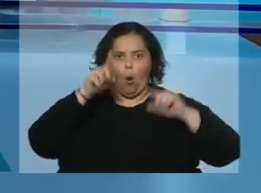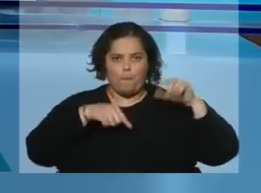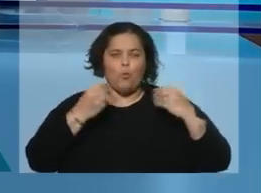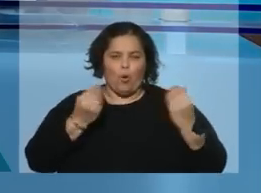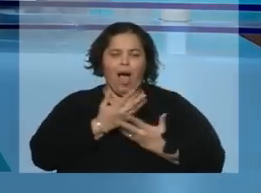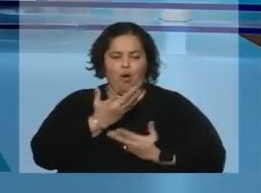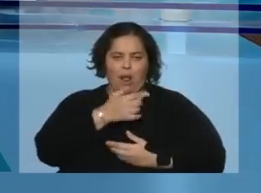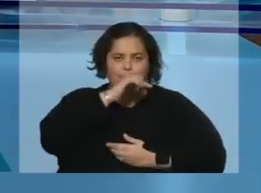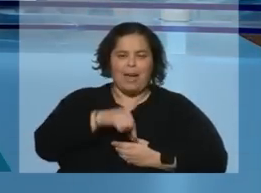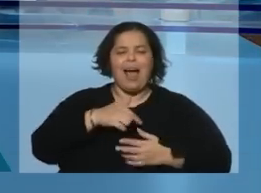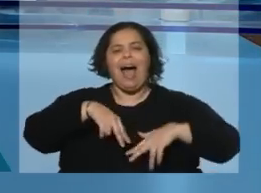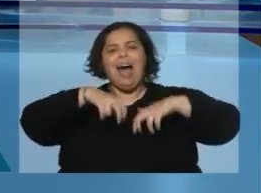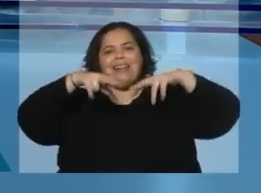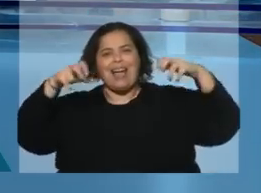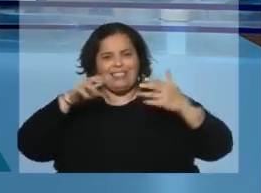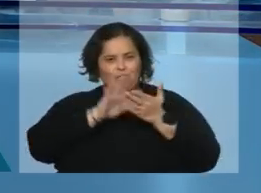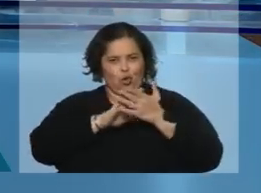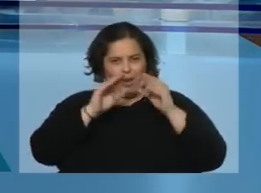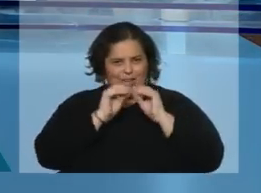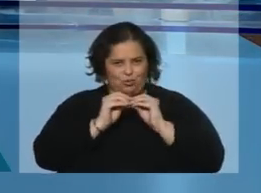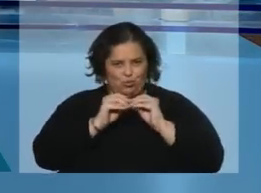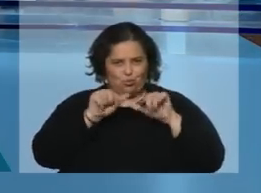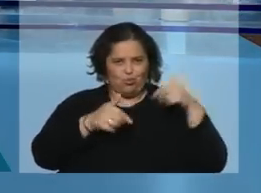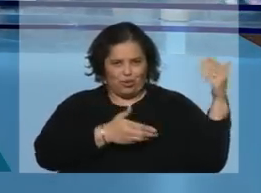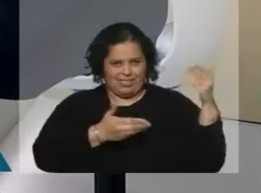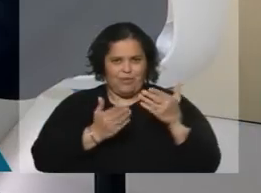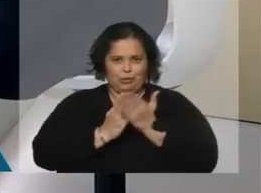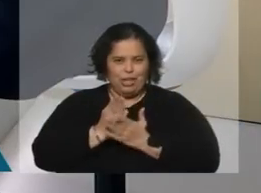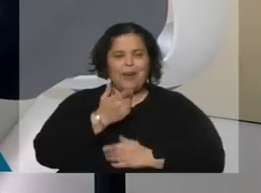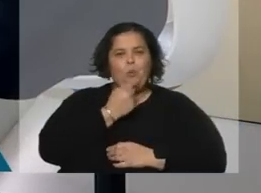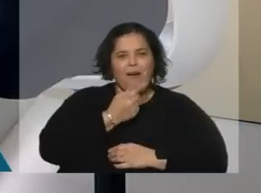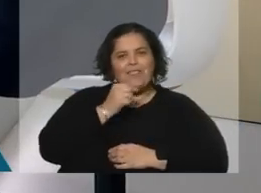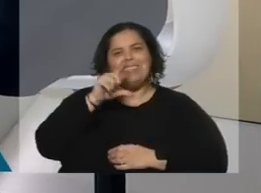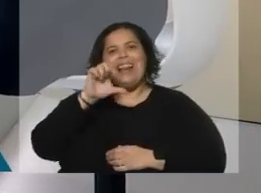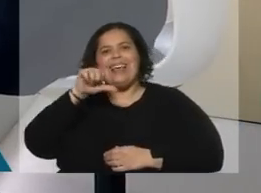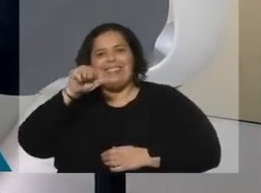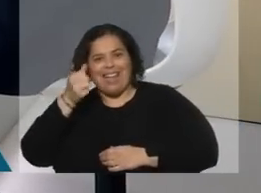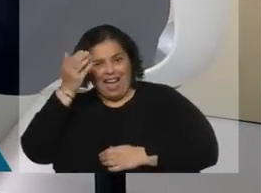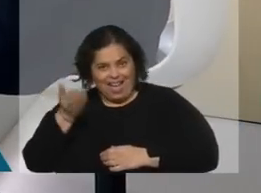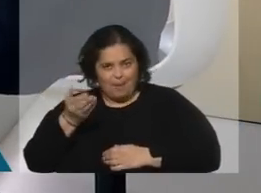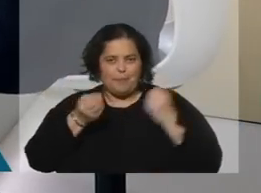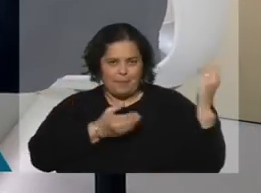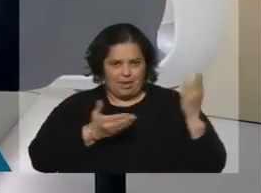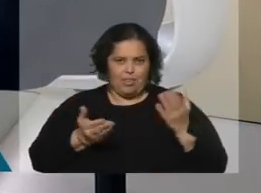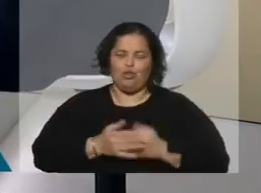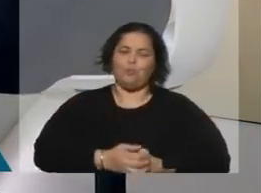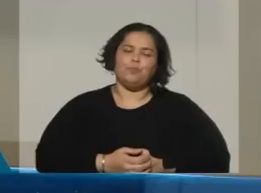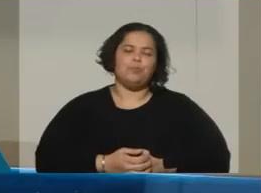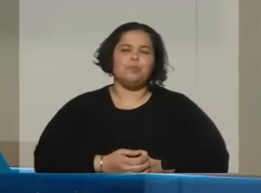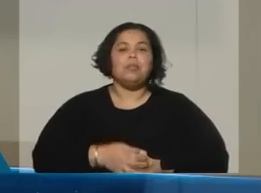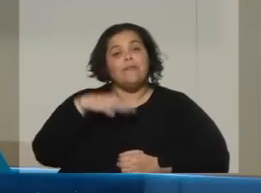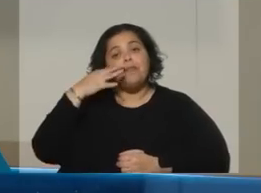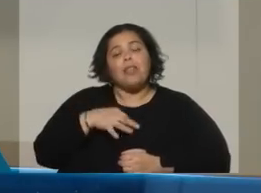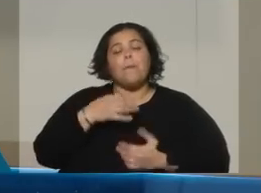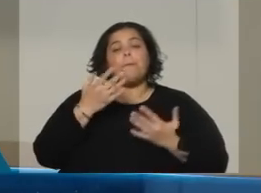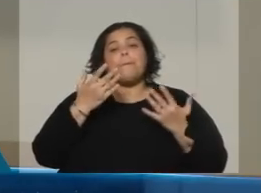recibir un análisis sobre este tema, recibimos con muchísimo gusto, como todos los jueves, Alfonso Leza. Bienvenido, Alfonso. Muchas gracias. Efectivamente,